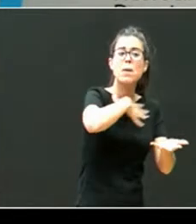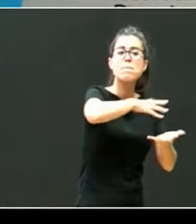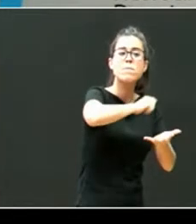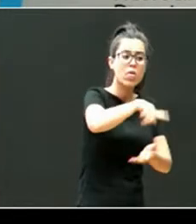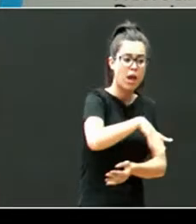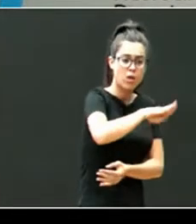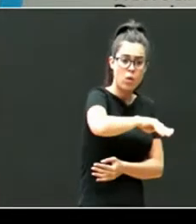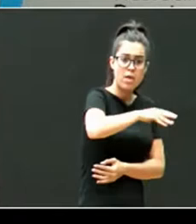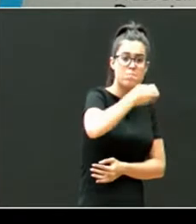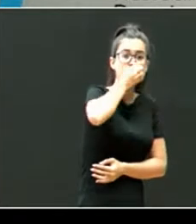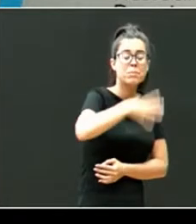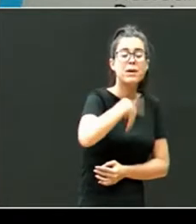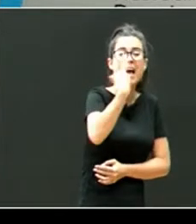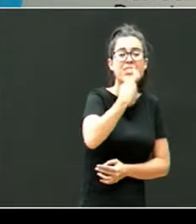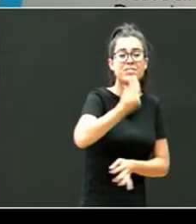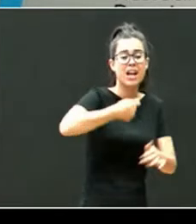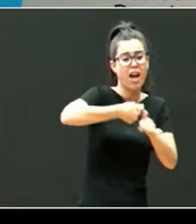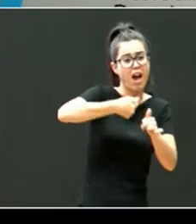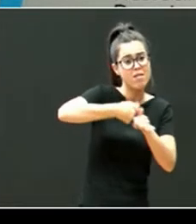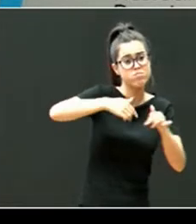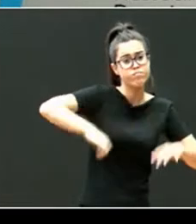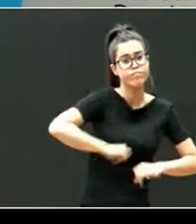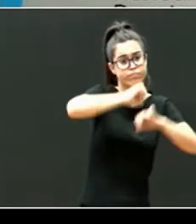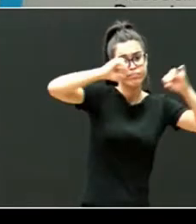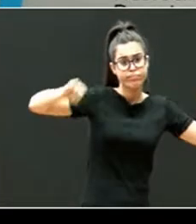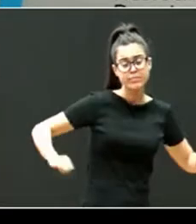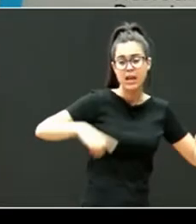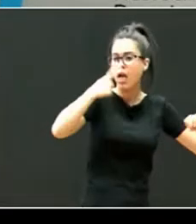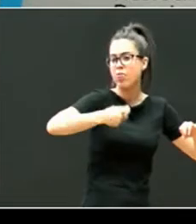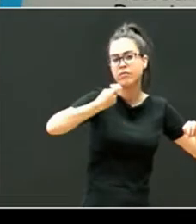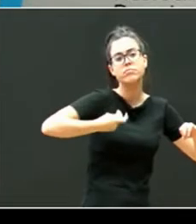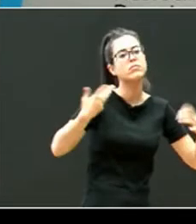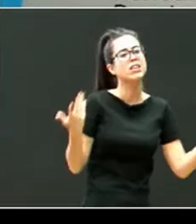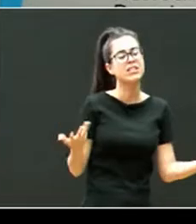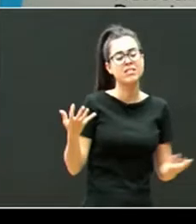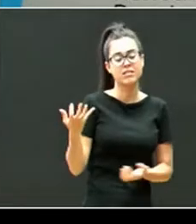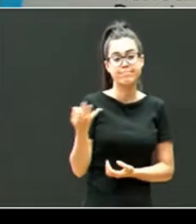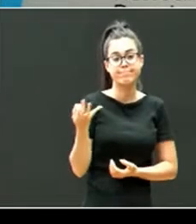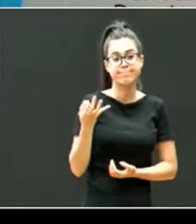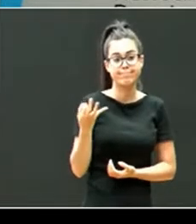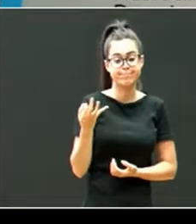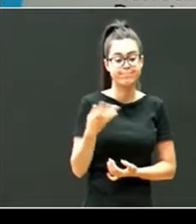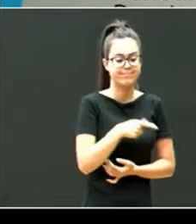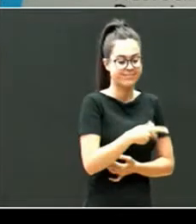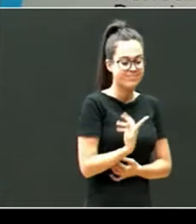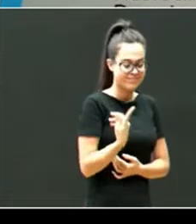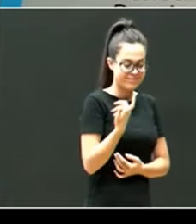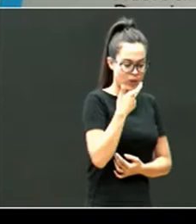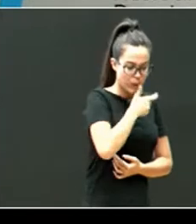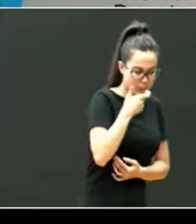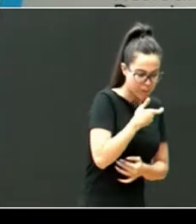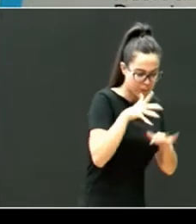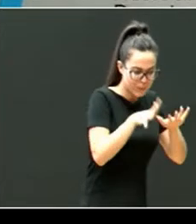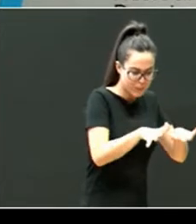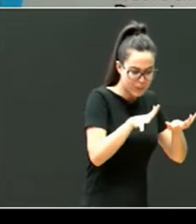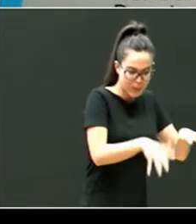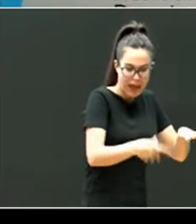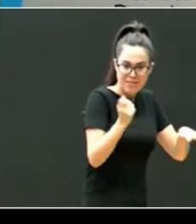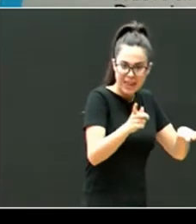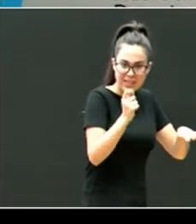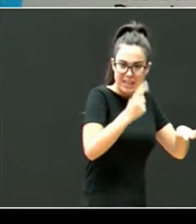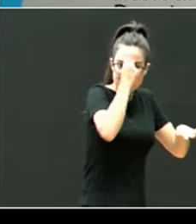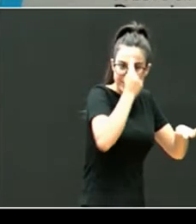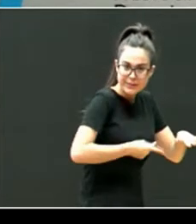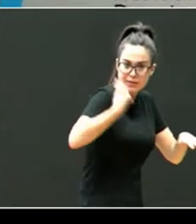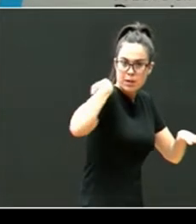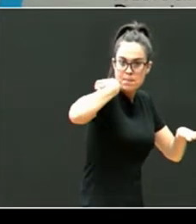poda formar o vínculo de apego é necessario e imprescindible si ou si a permanencia de unha figura que é a